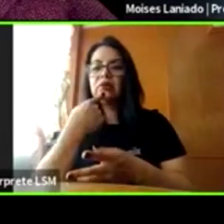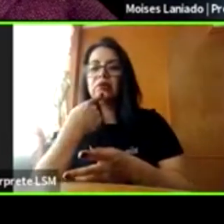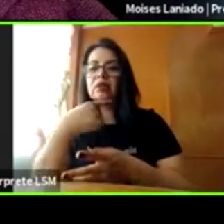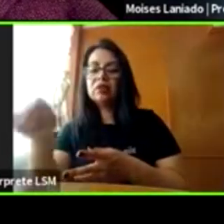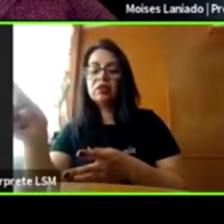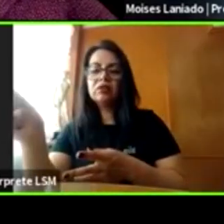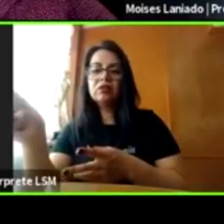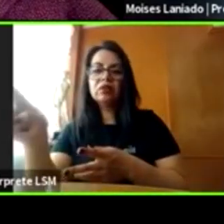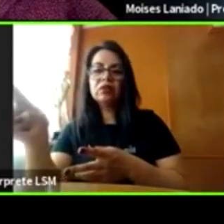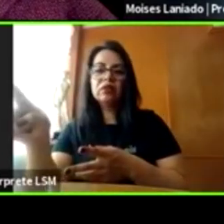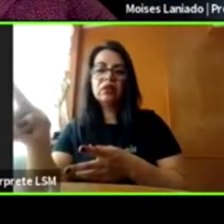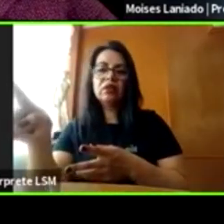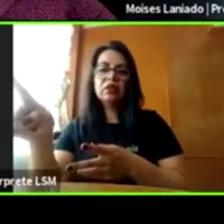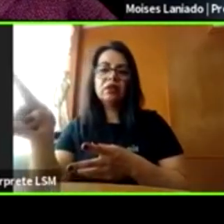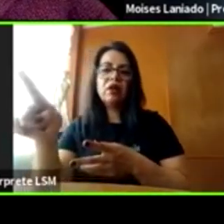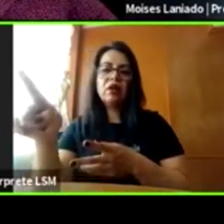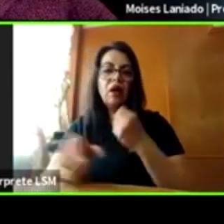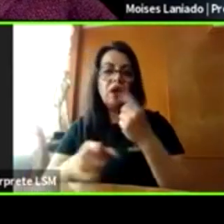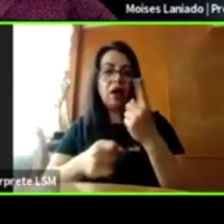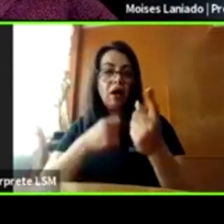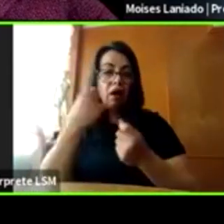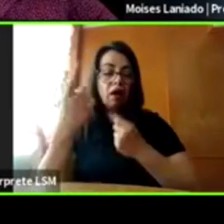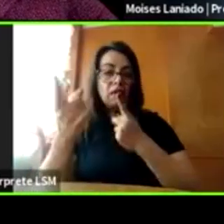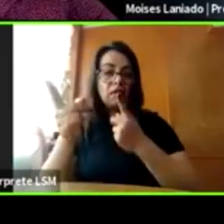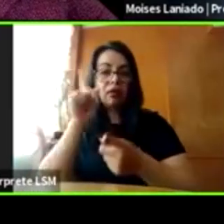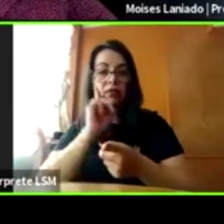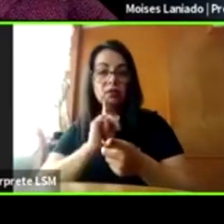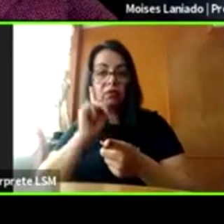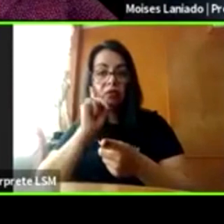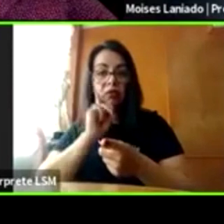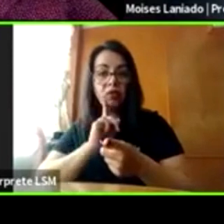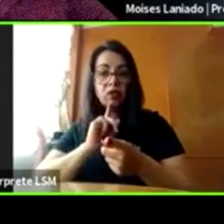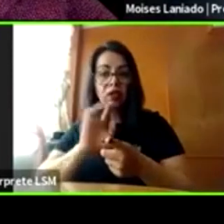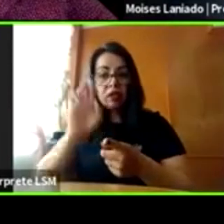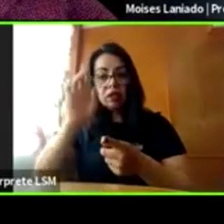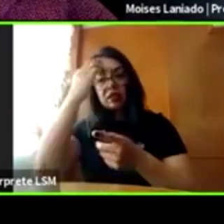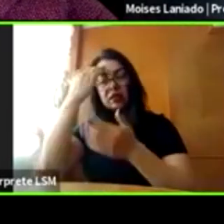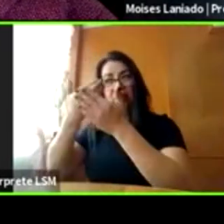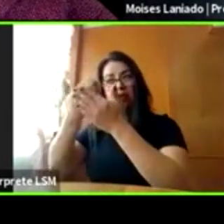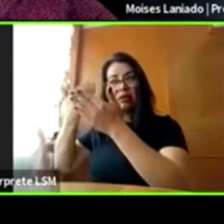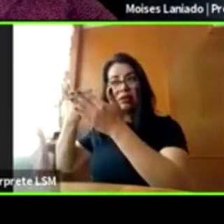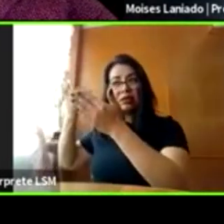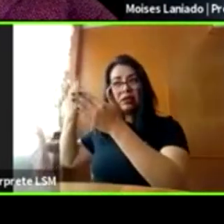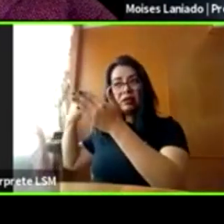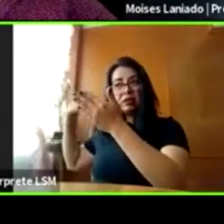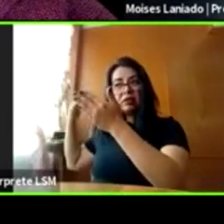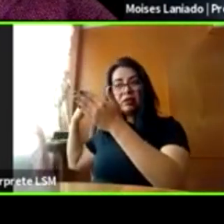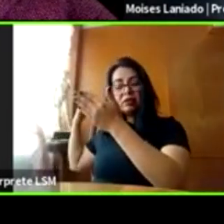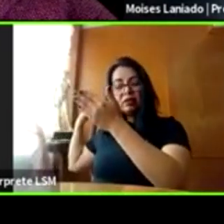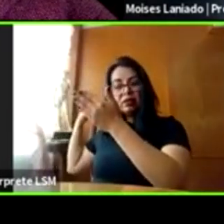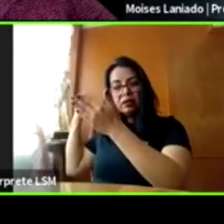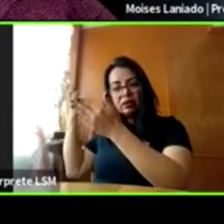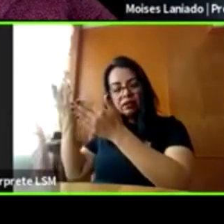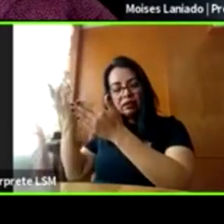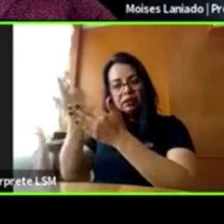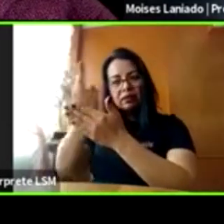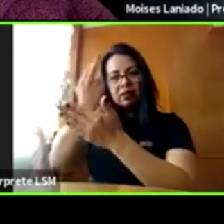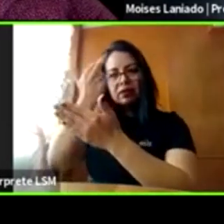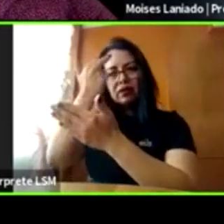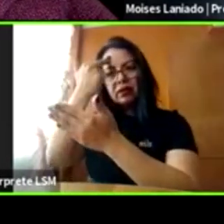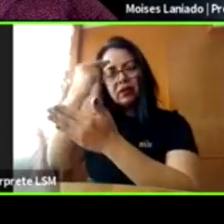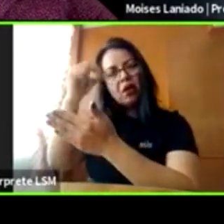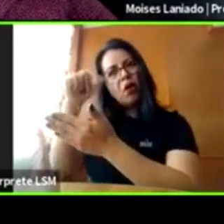Algunas se escarbaron en unos recuerdos de verdad muy lejanos, otras en recuerdos muy nítidos, pero